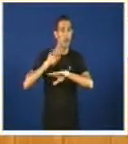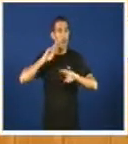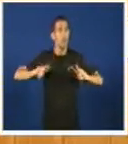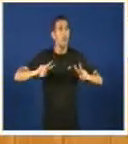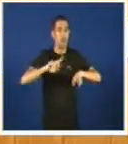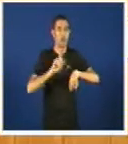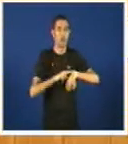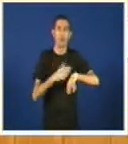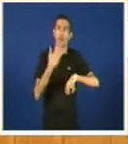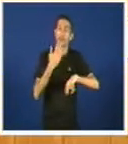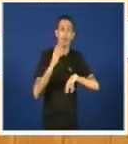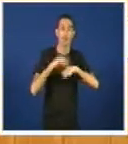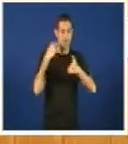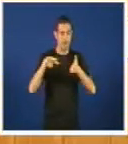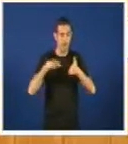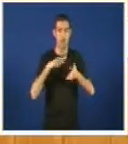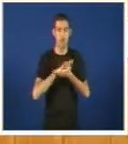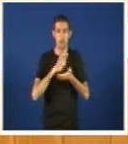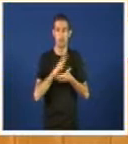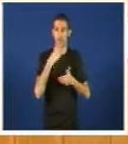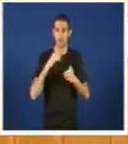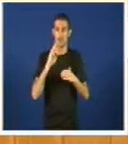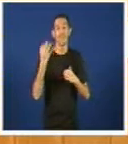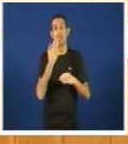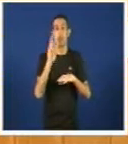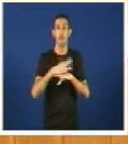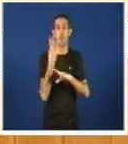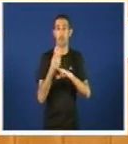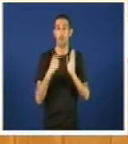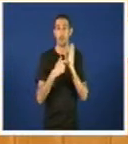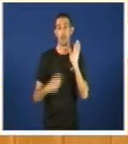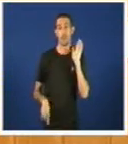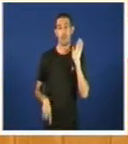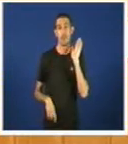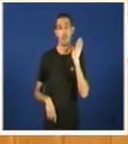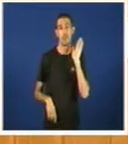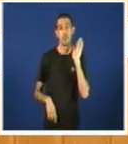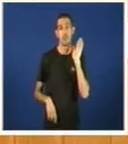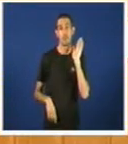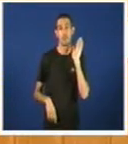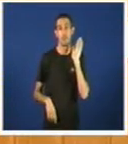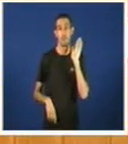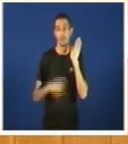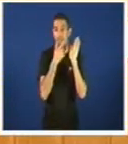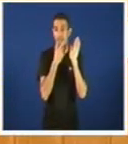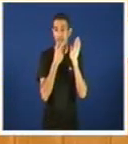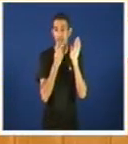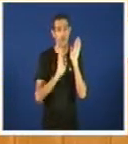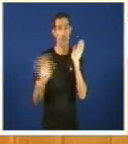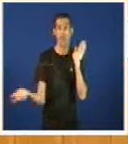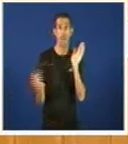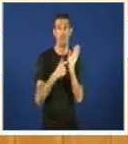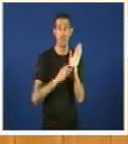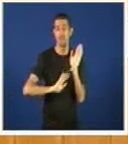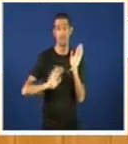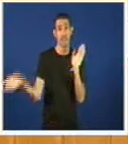paralelo en detalle porque efectivamente isto é un powerpoint un powerpoint nada absolutamente